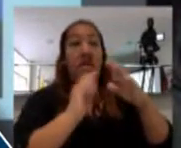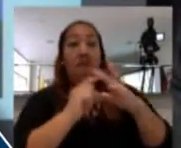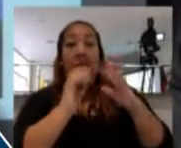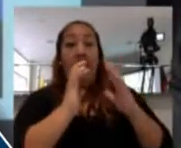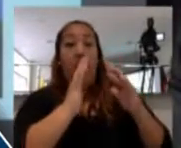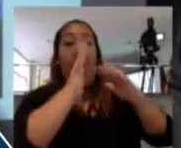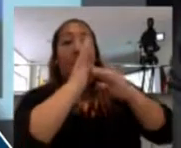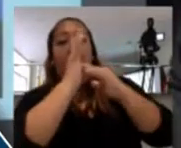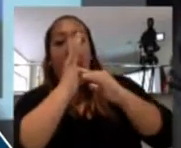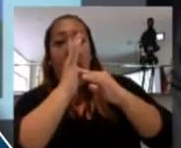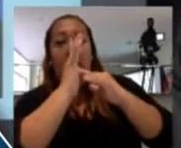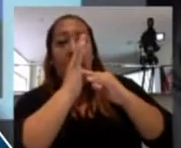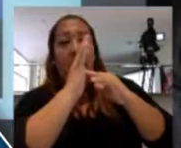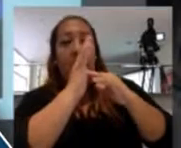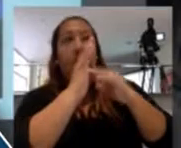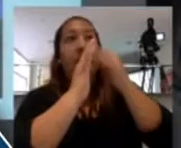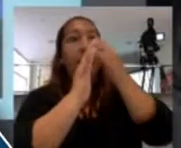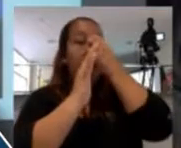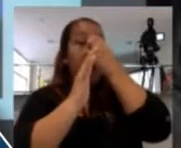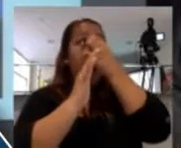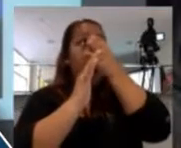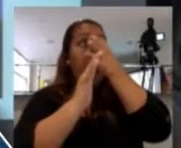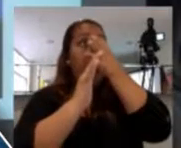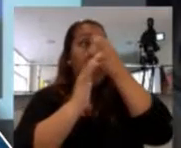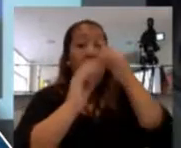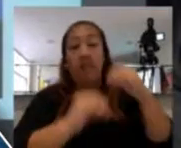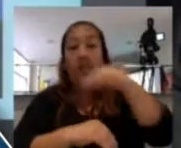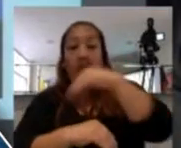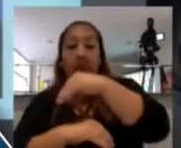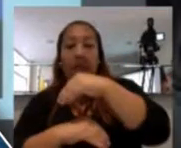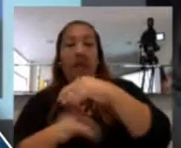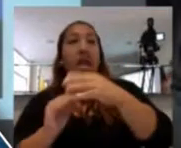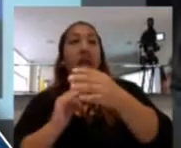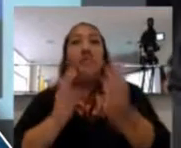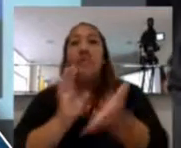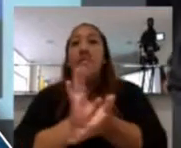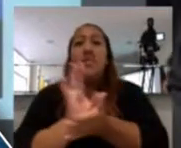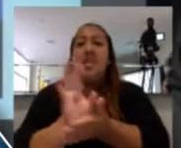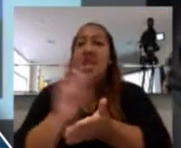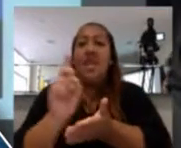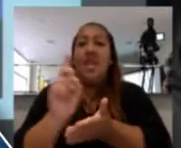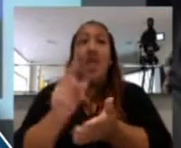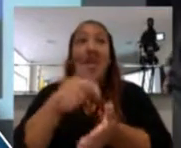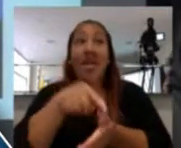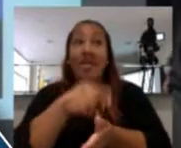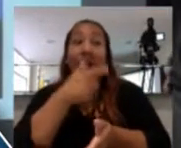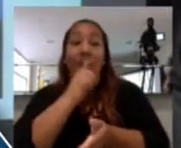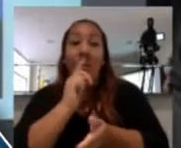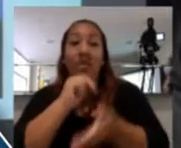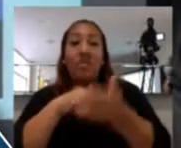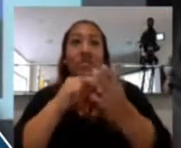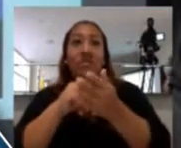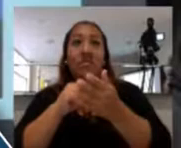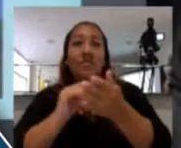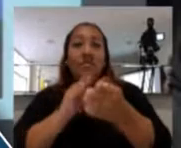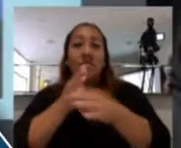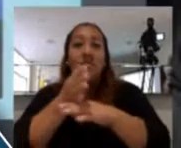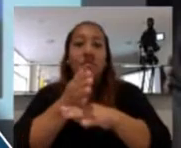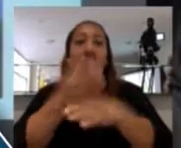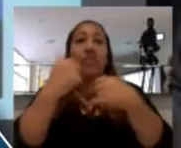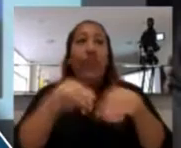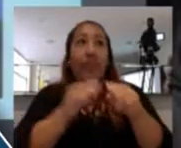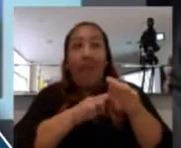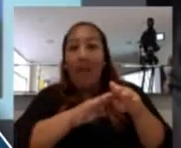insular de los Países Bajos para evitar que esa agua termine dañando el equilibrio que han